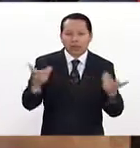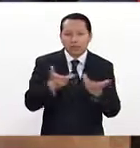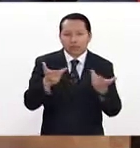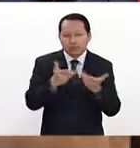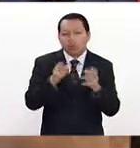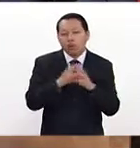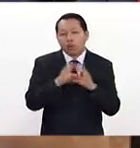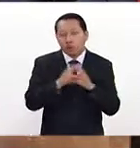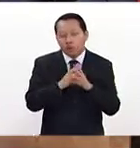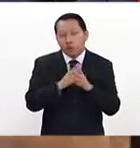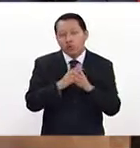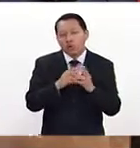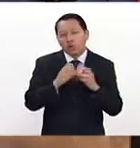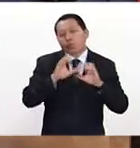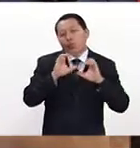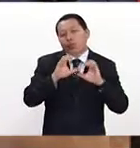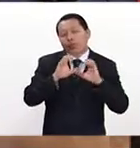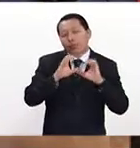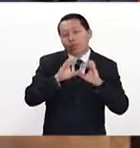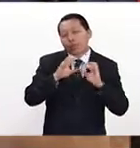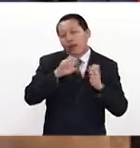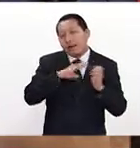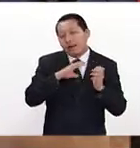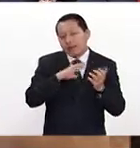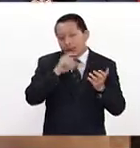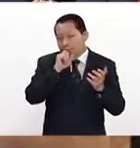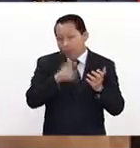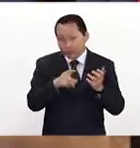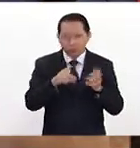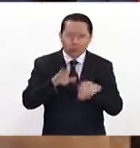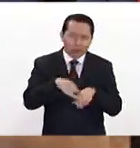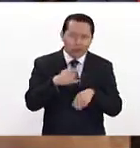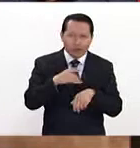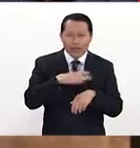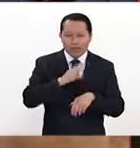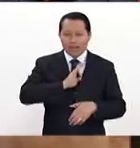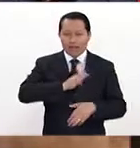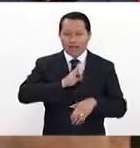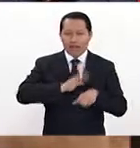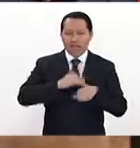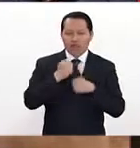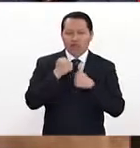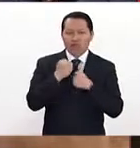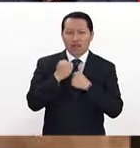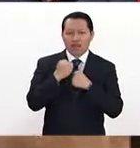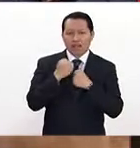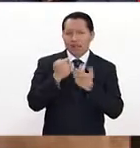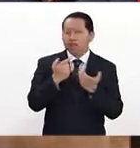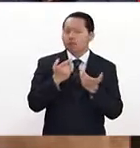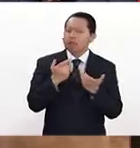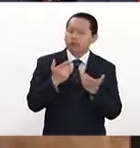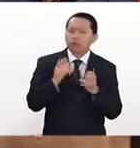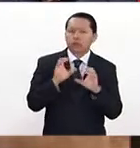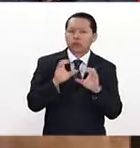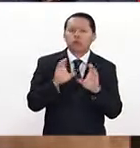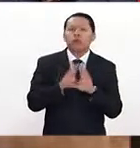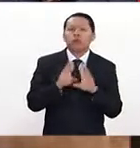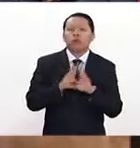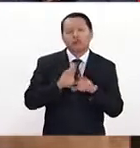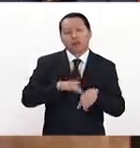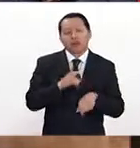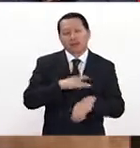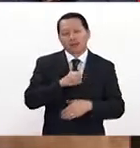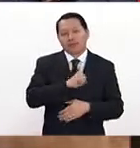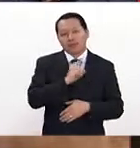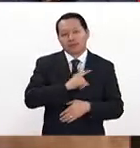contribuir a esta resistencia microbacteriana que además, como decías, tiene muchas implicaciones para la salud? Porque los